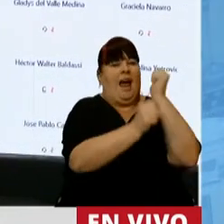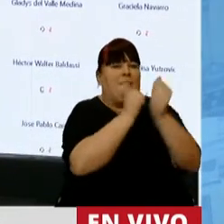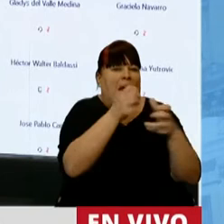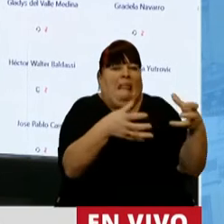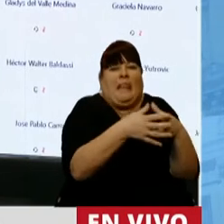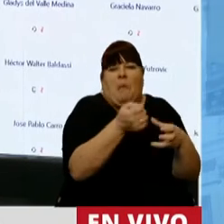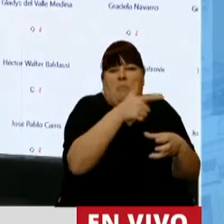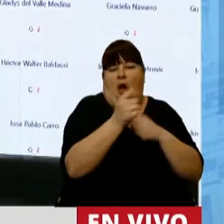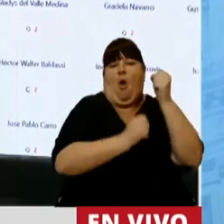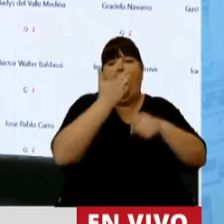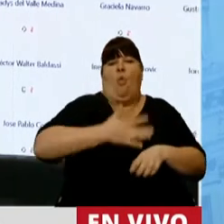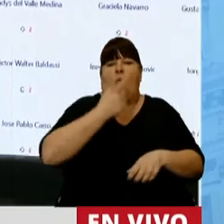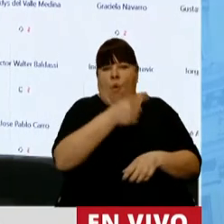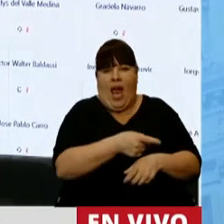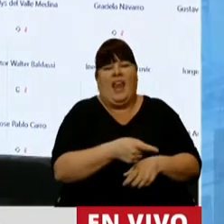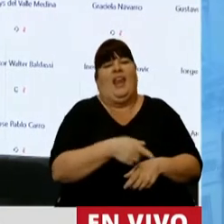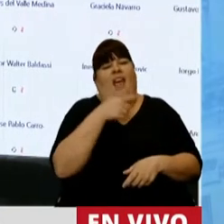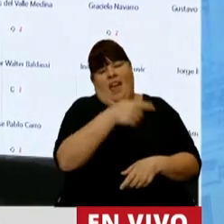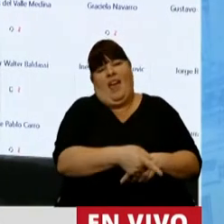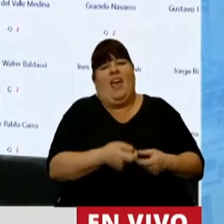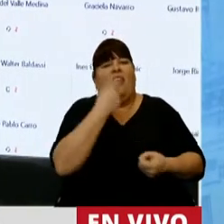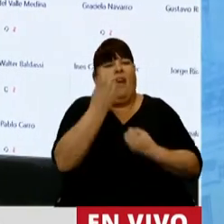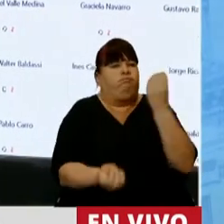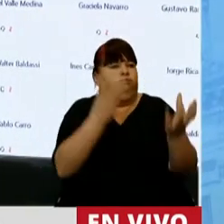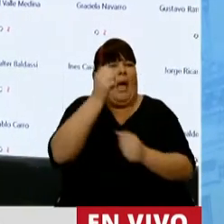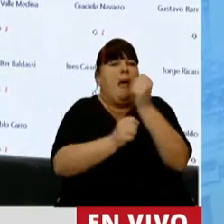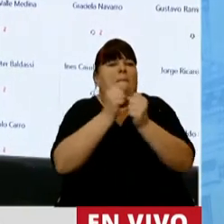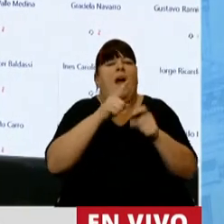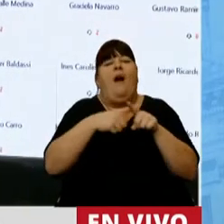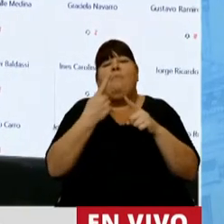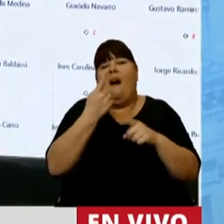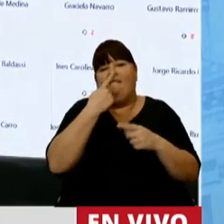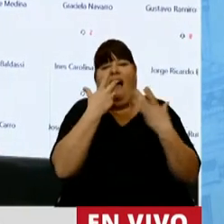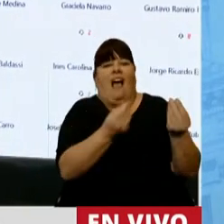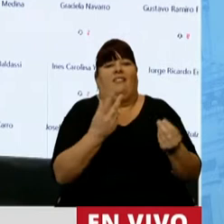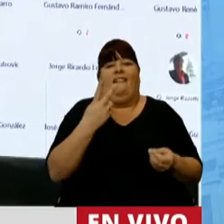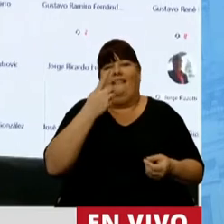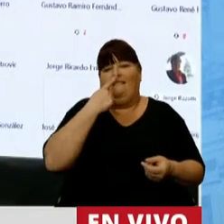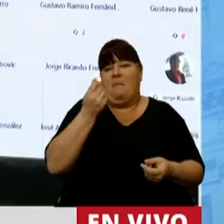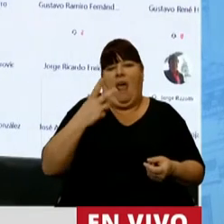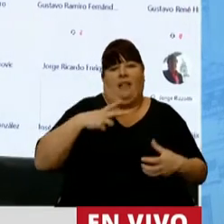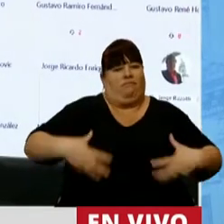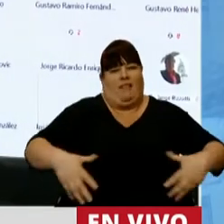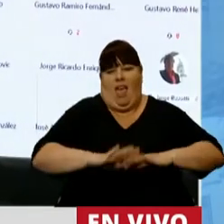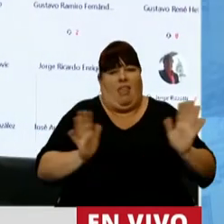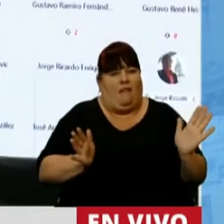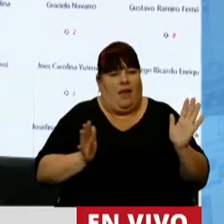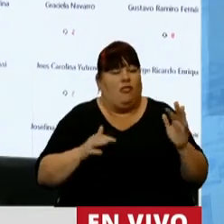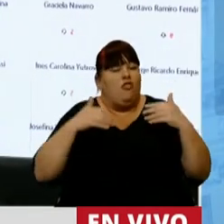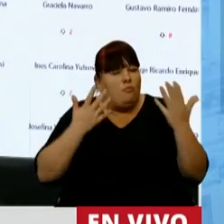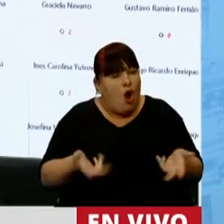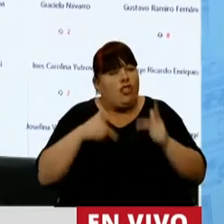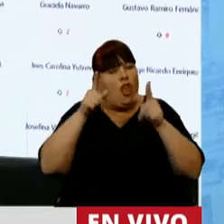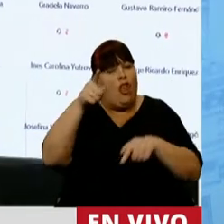de un pequeño grupo de empresarios que tienen y crean empresa nada más que para favorecerse económicamente ellos. Por eso yo le digo,